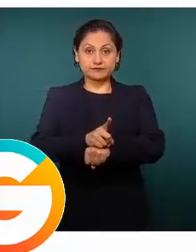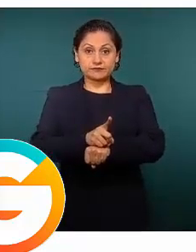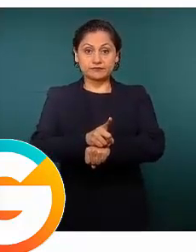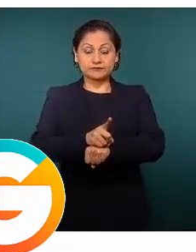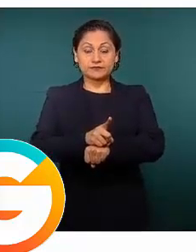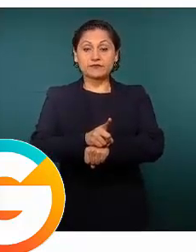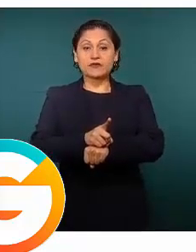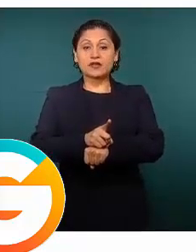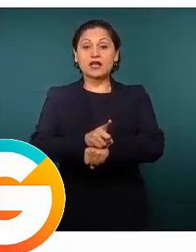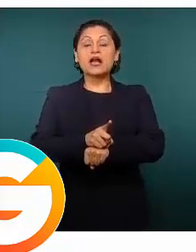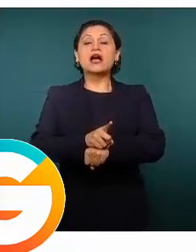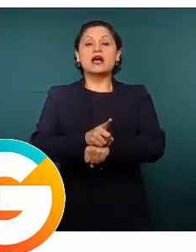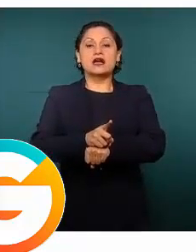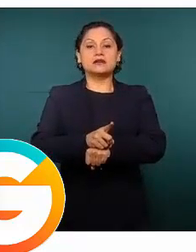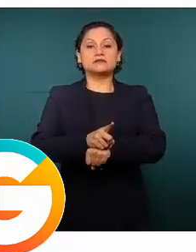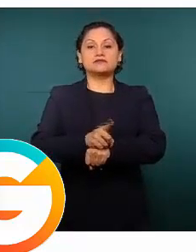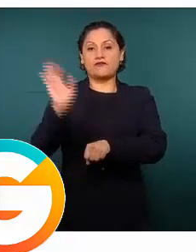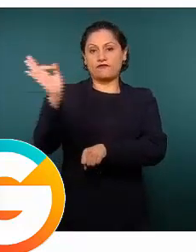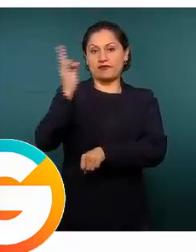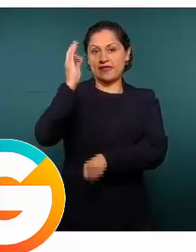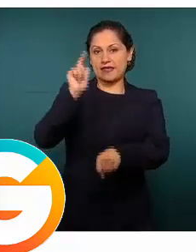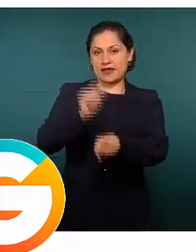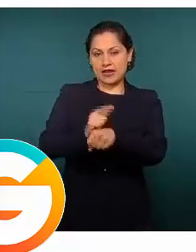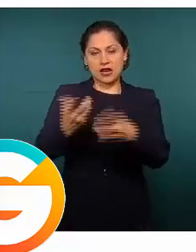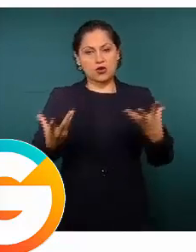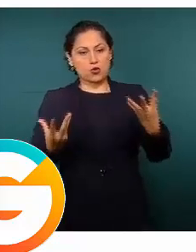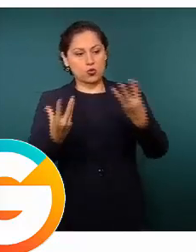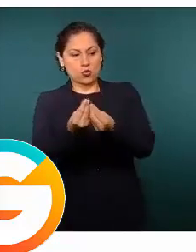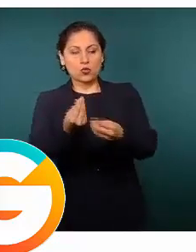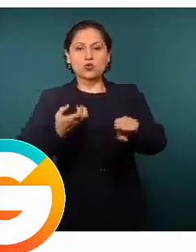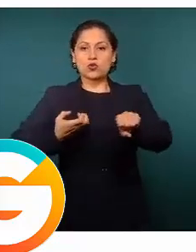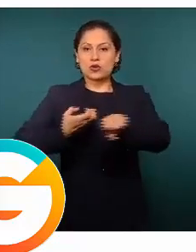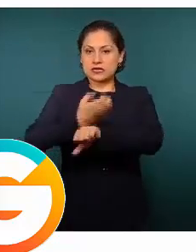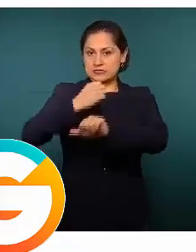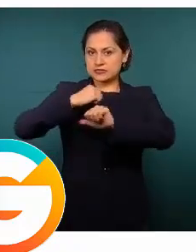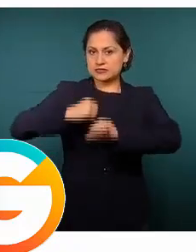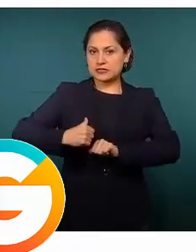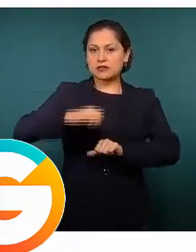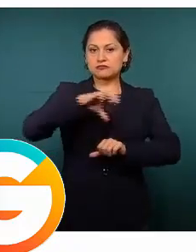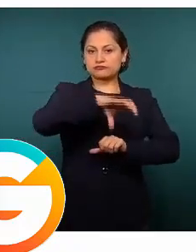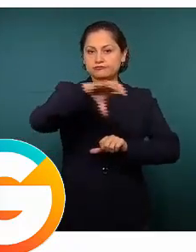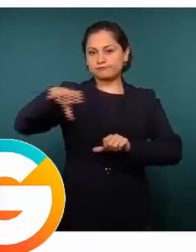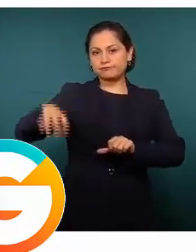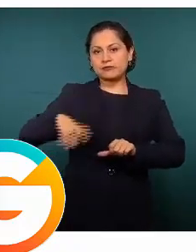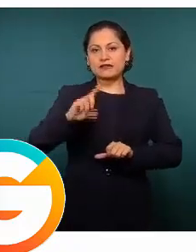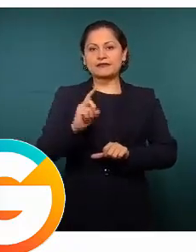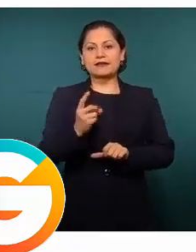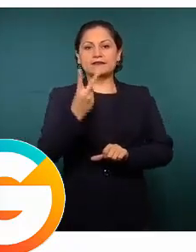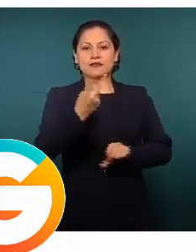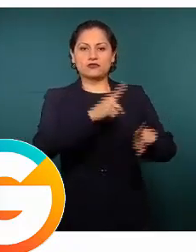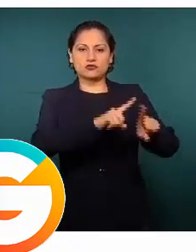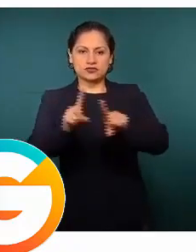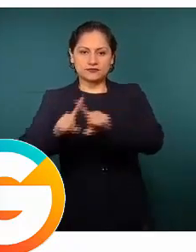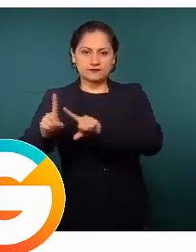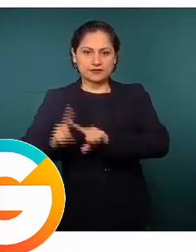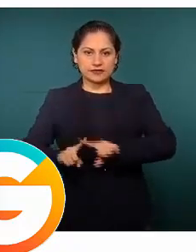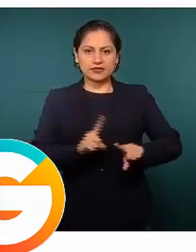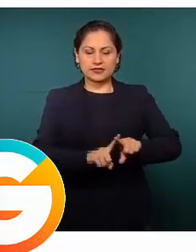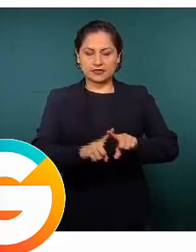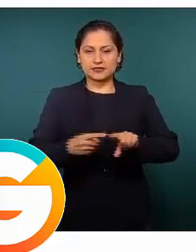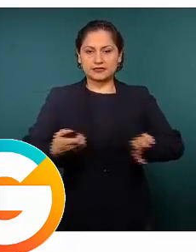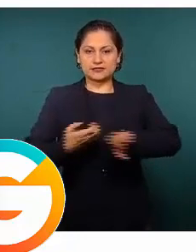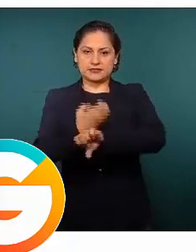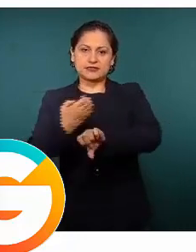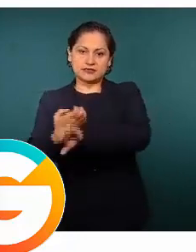federales que colaboran con las del Estado en las 32 coordinaciones regionales de la Guardia